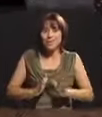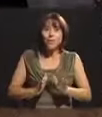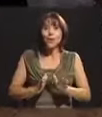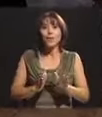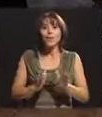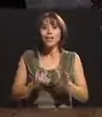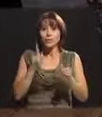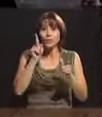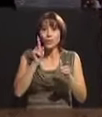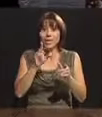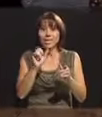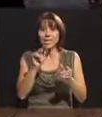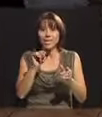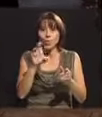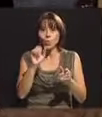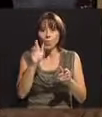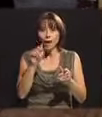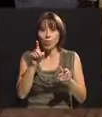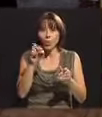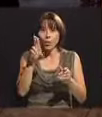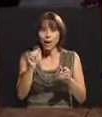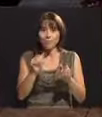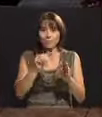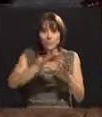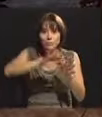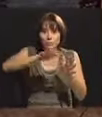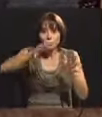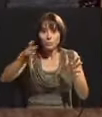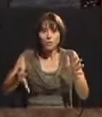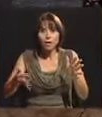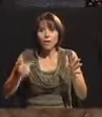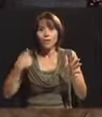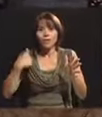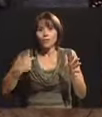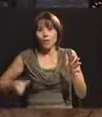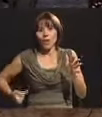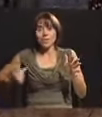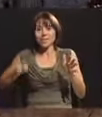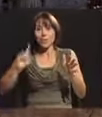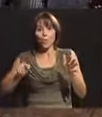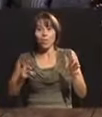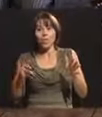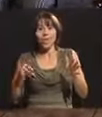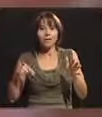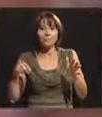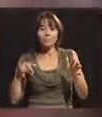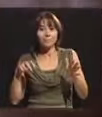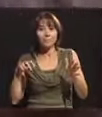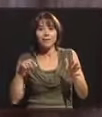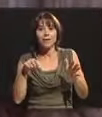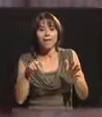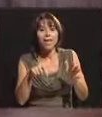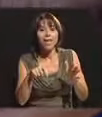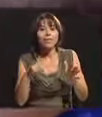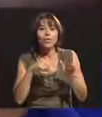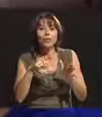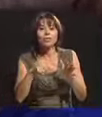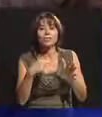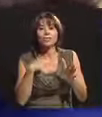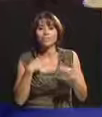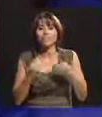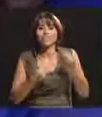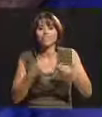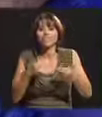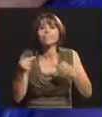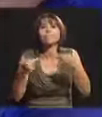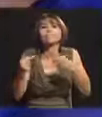por la puerta. Entonces pasé tres días sin poder ver al bebé hasta que tuve que echarme un pleito para que me dejaran entrar